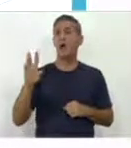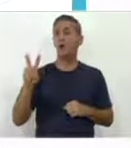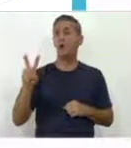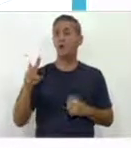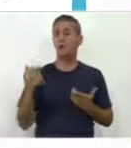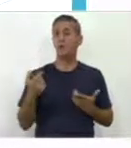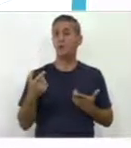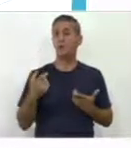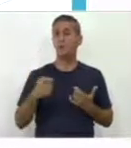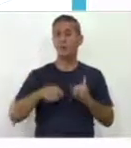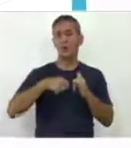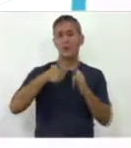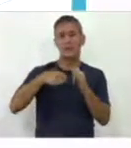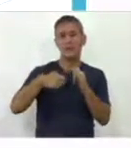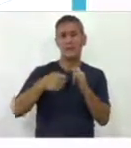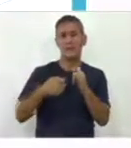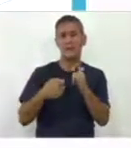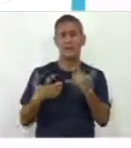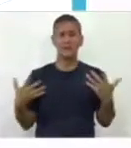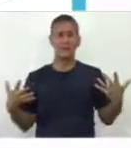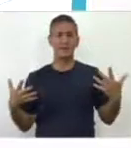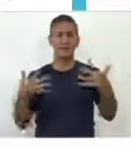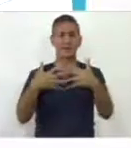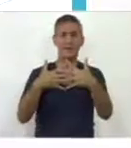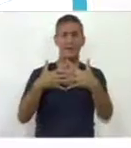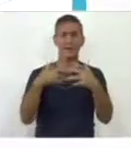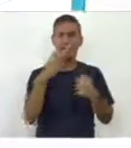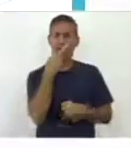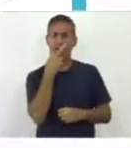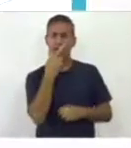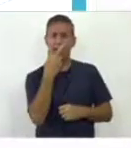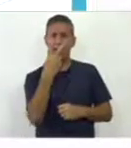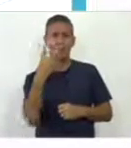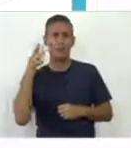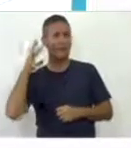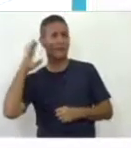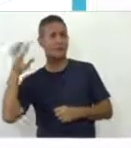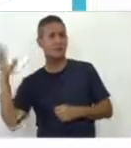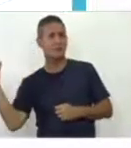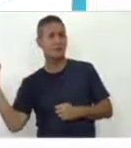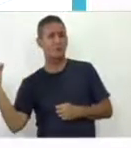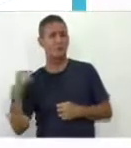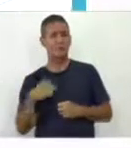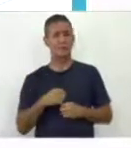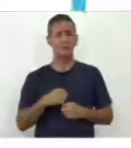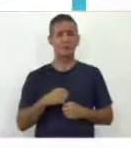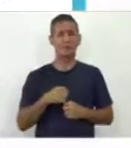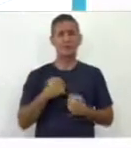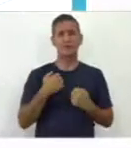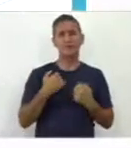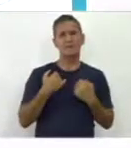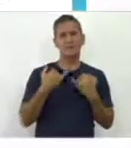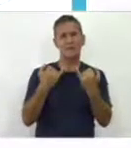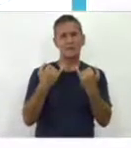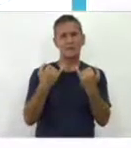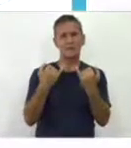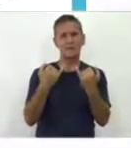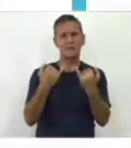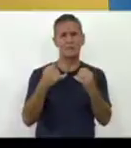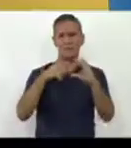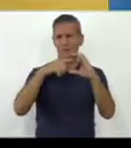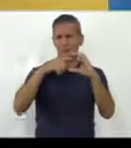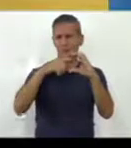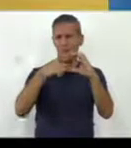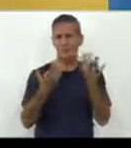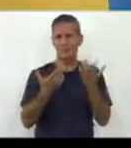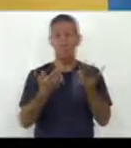tiene una combinación de imagen y sonido y que transmite con esa combinación de imagen y sonido determinado contenido.